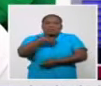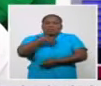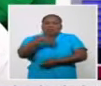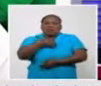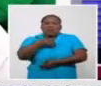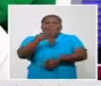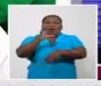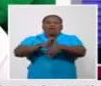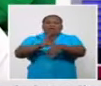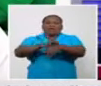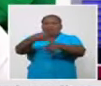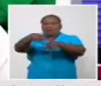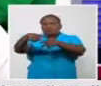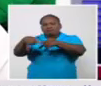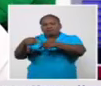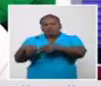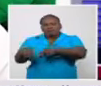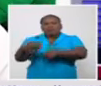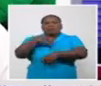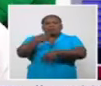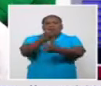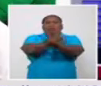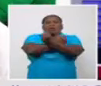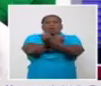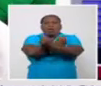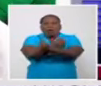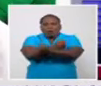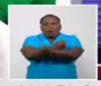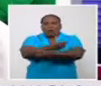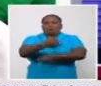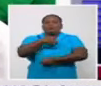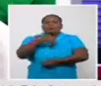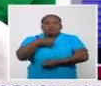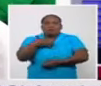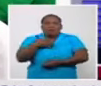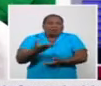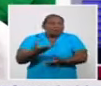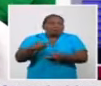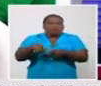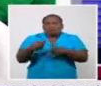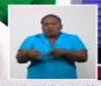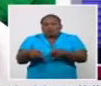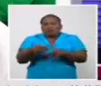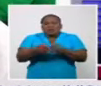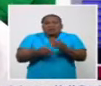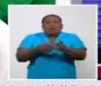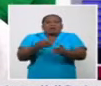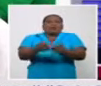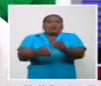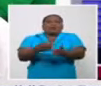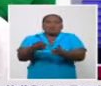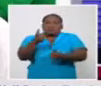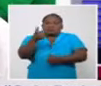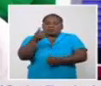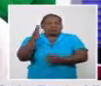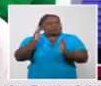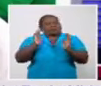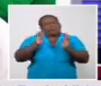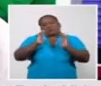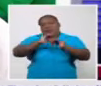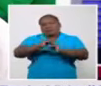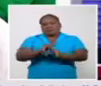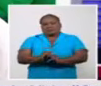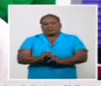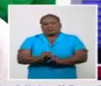factores de riesgo que hacen que su evolución sea un tanto complicada. Con